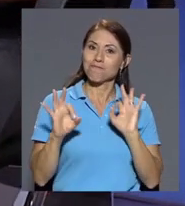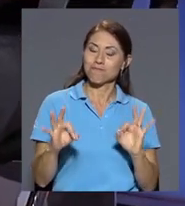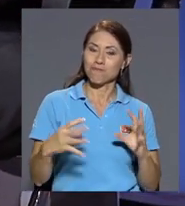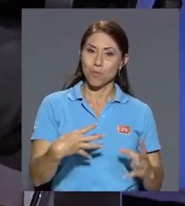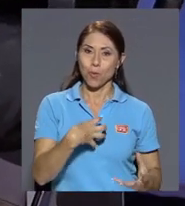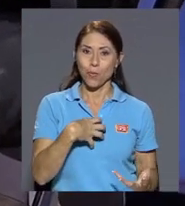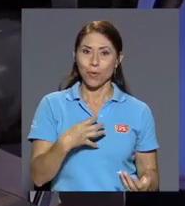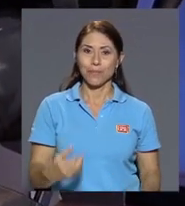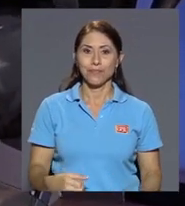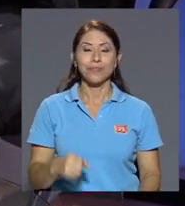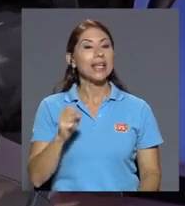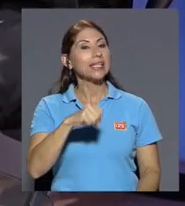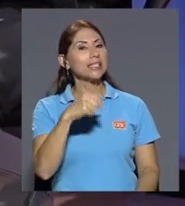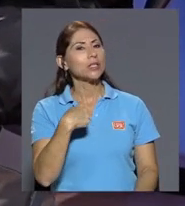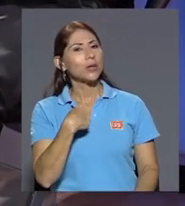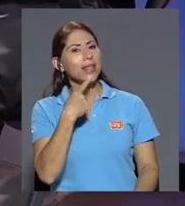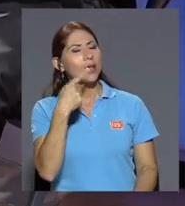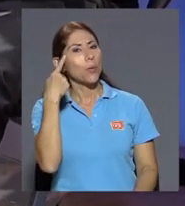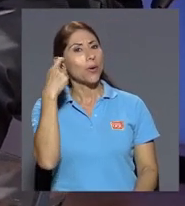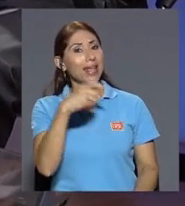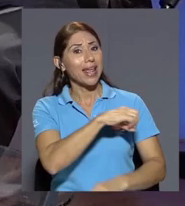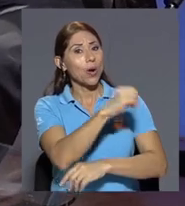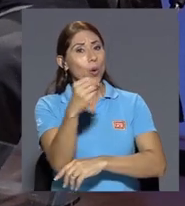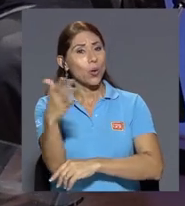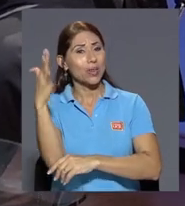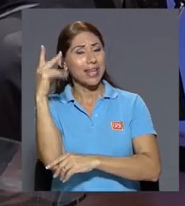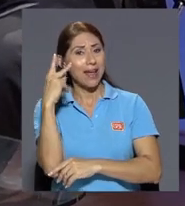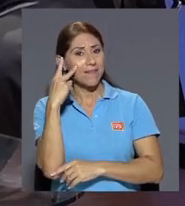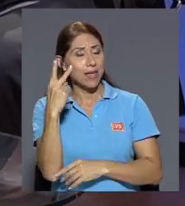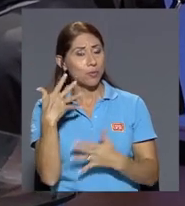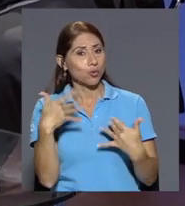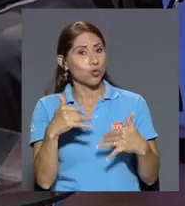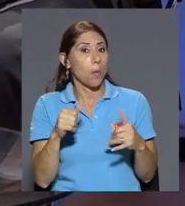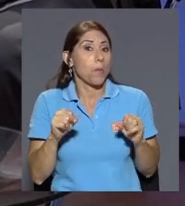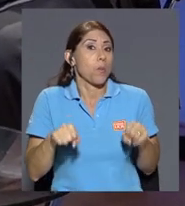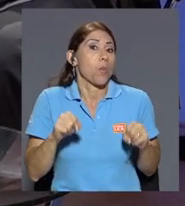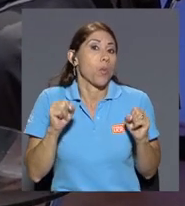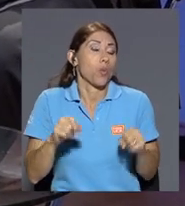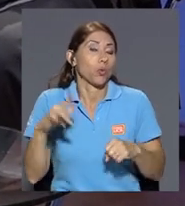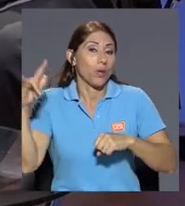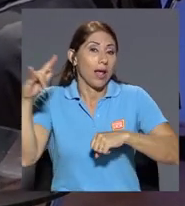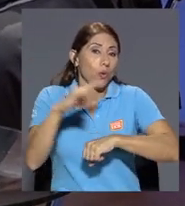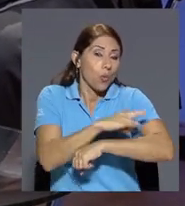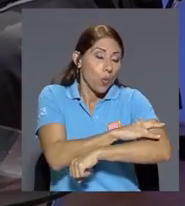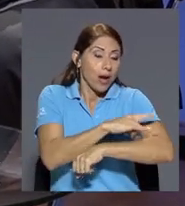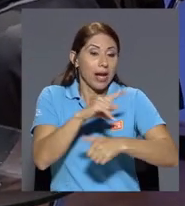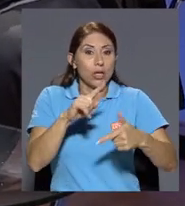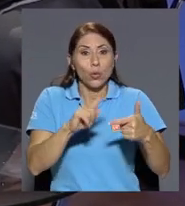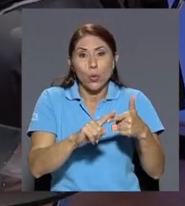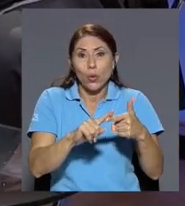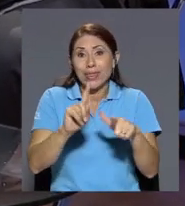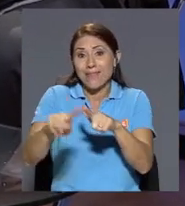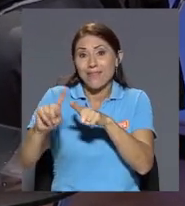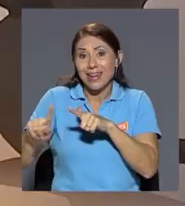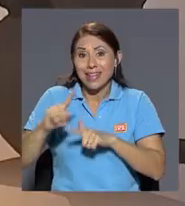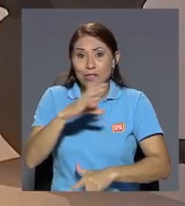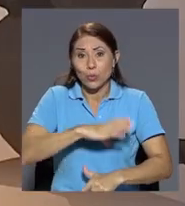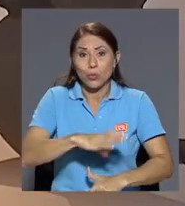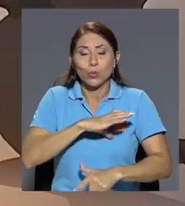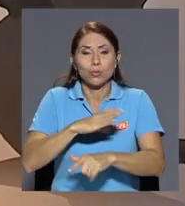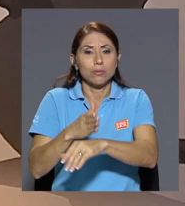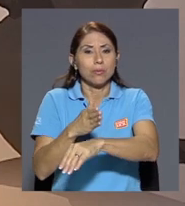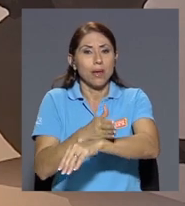vemos en Orotina la posibilidad de un potencial increíble con un posible aeropuerto y con una serie de condiciones de mejora